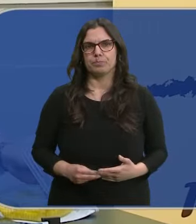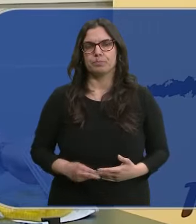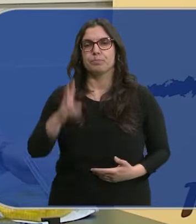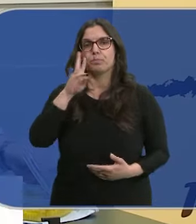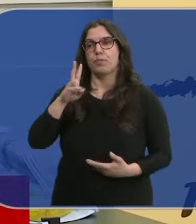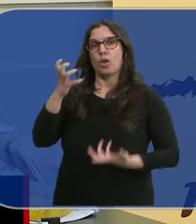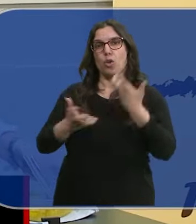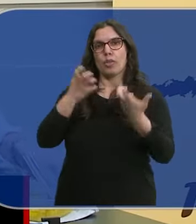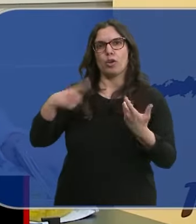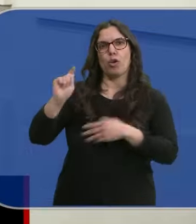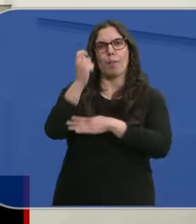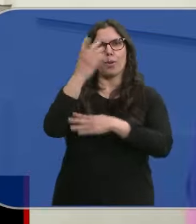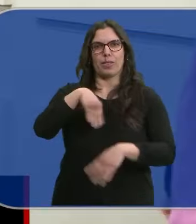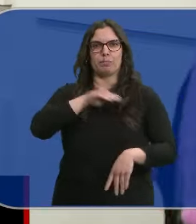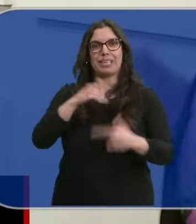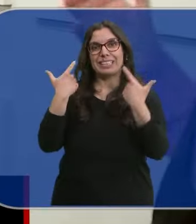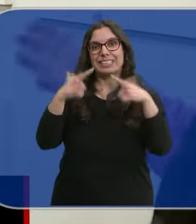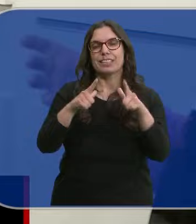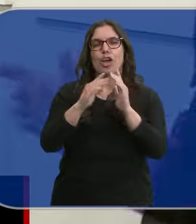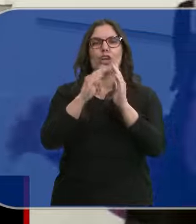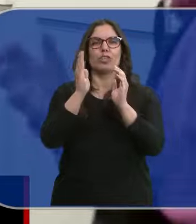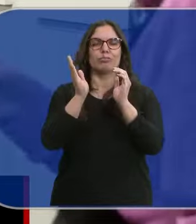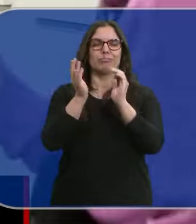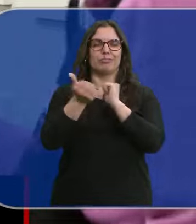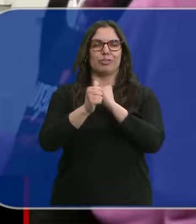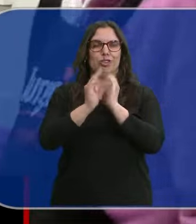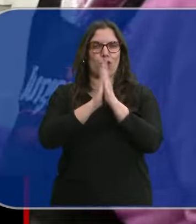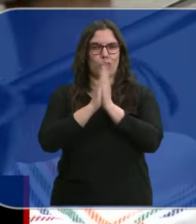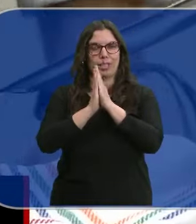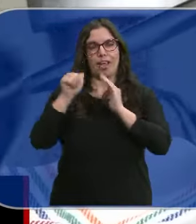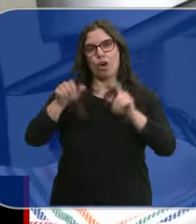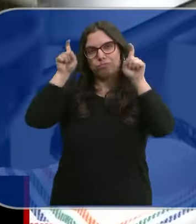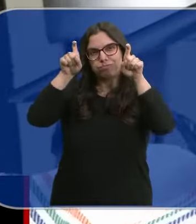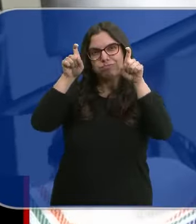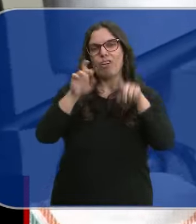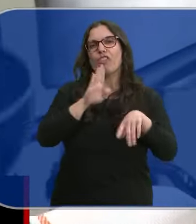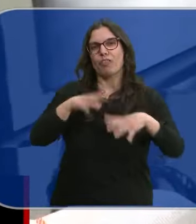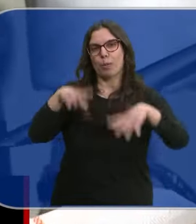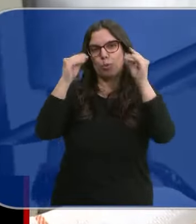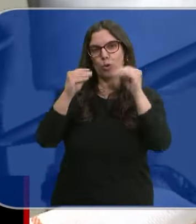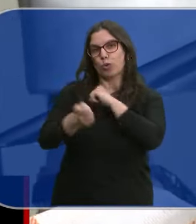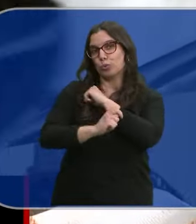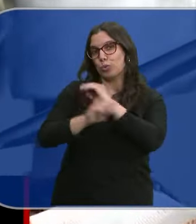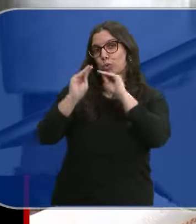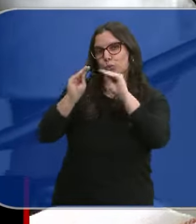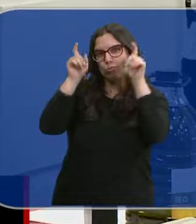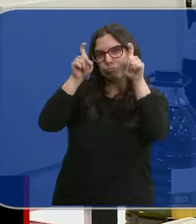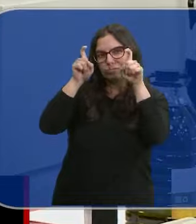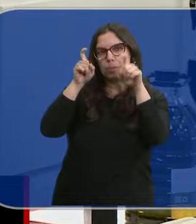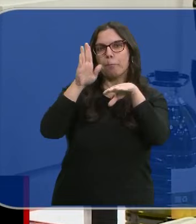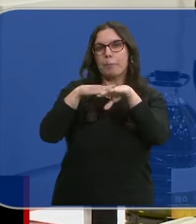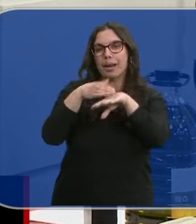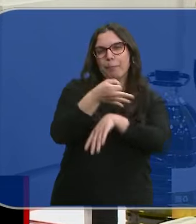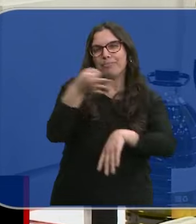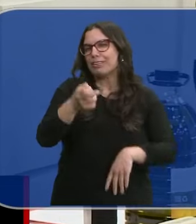Son los cocineros campeones de España en la modalidad tortilla de patata. Hoy han dado una masterclass en Burgos y han enseñado sus trucos para conseguir